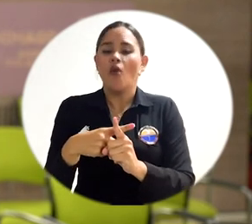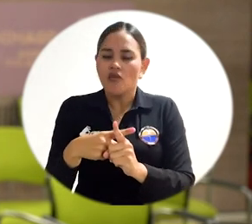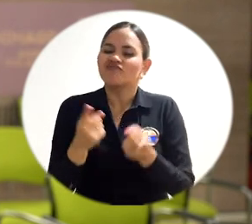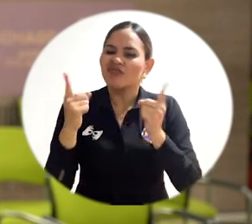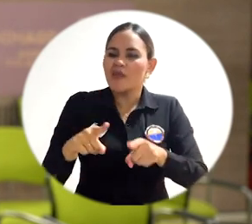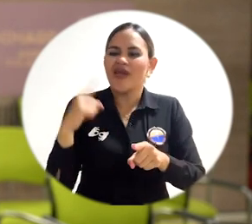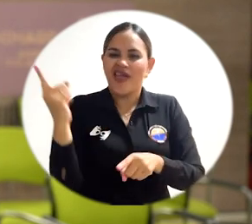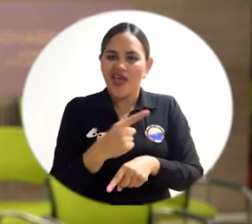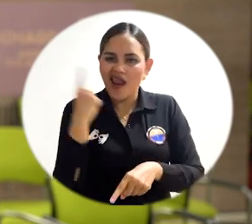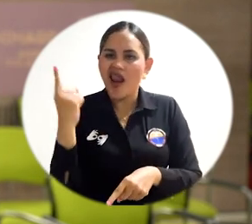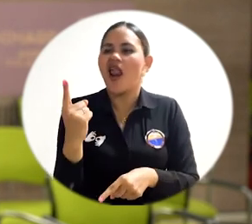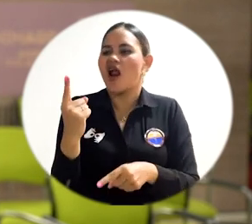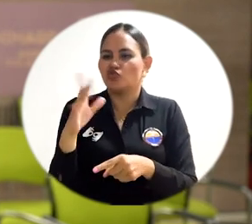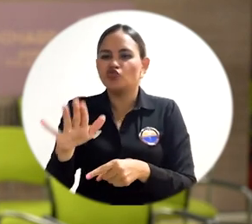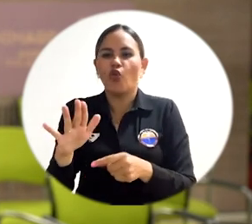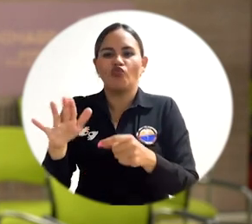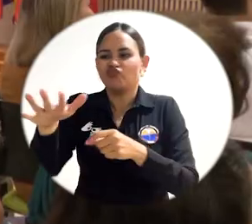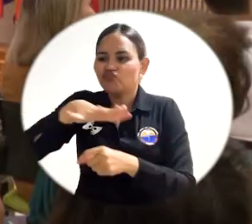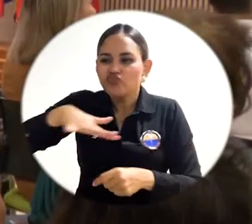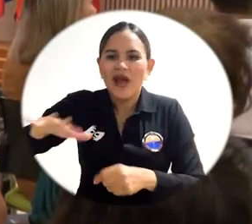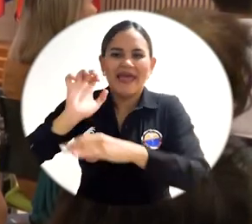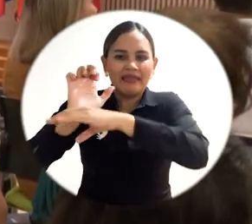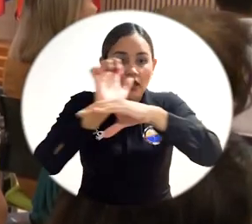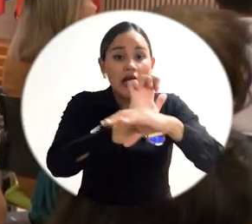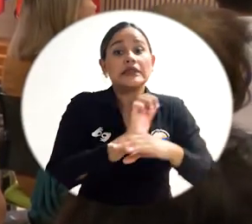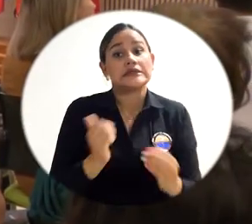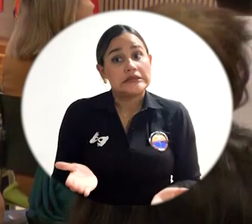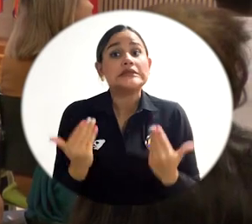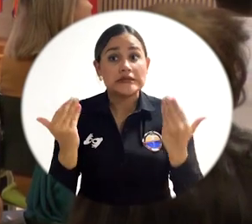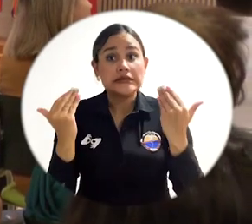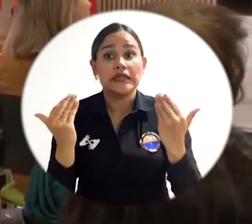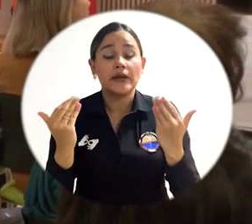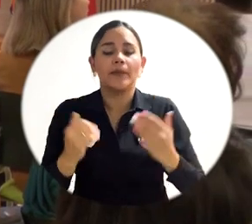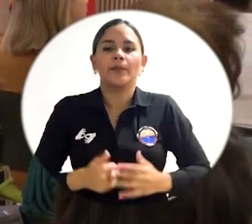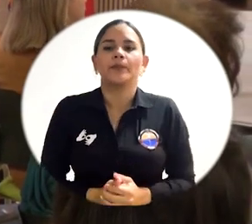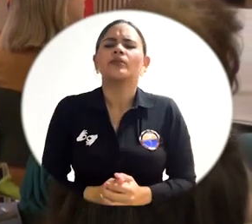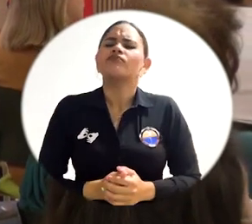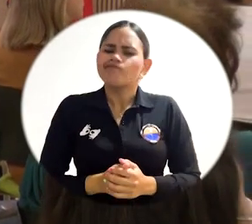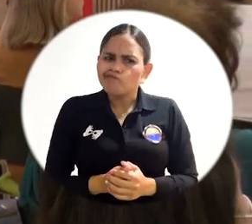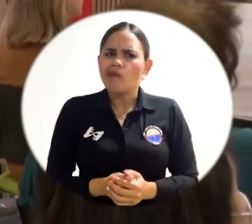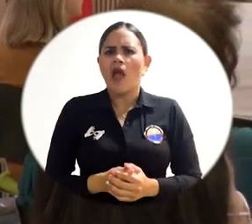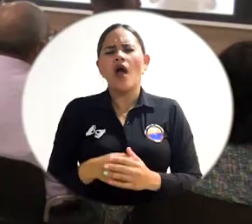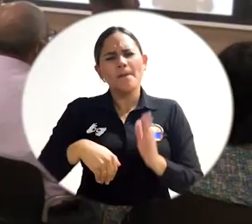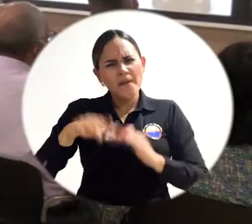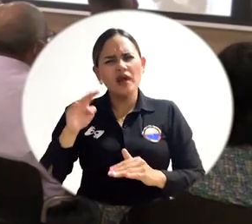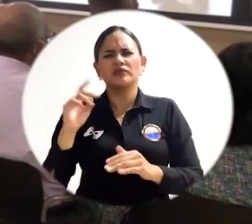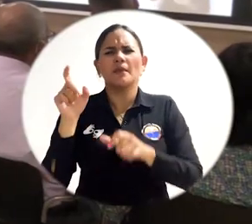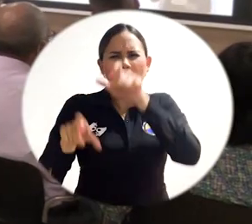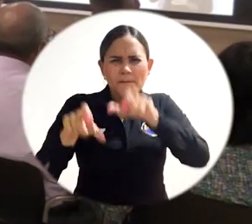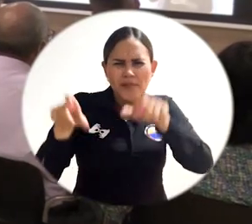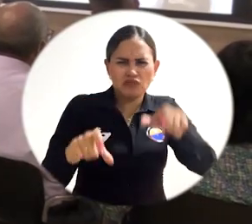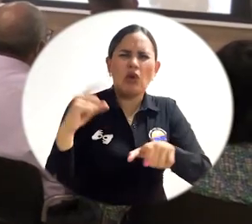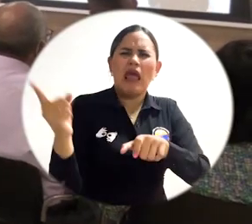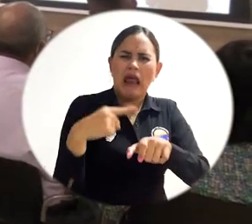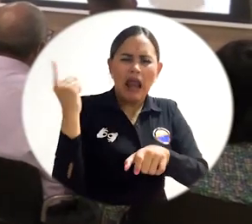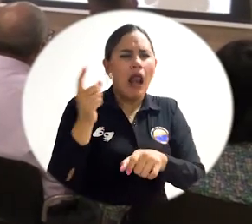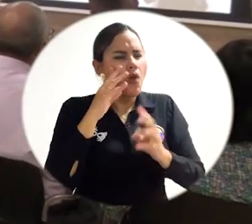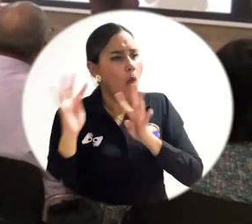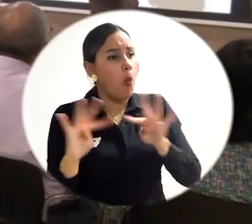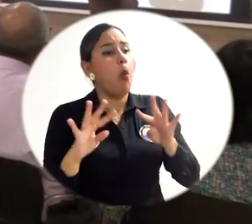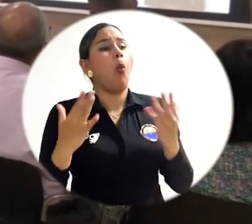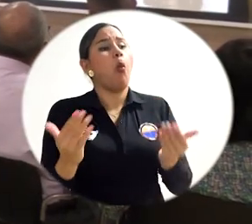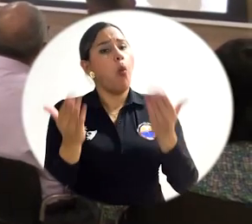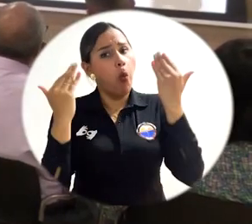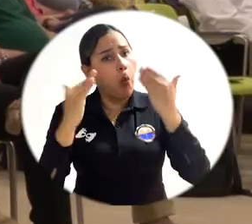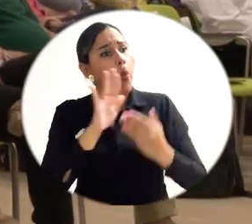todos los sectores del departamento del Magdalena. Para los gremios, esta rendición de cuentas ha sido un espacio importante, que representa el